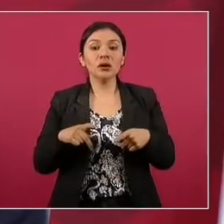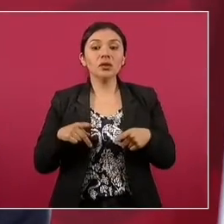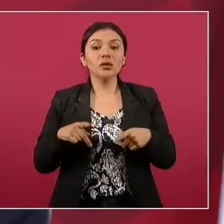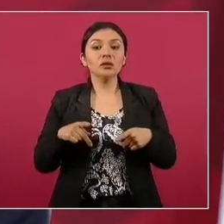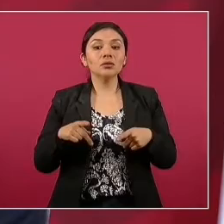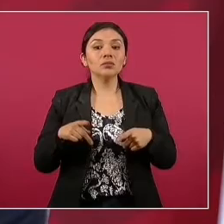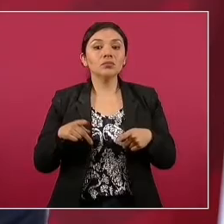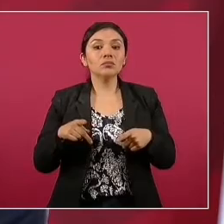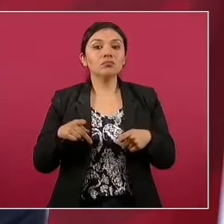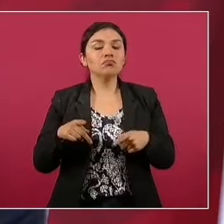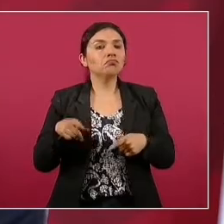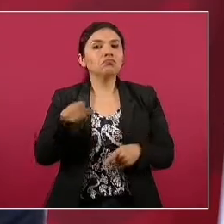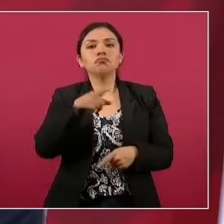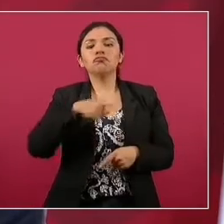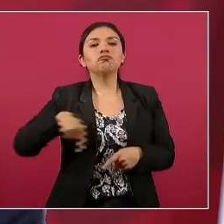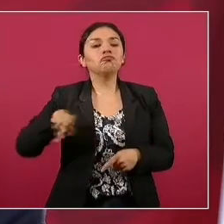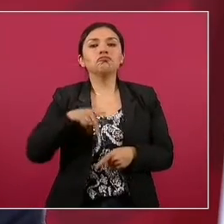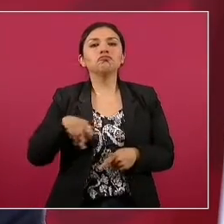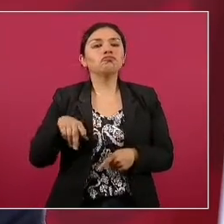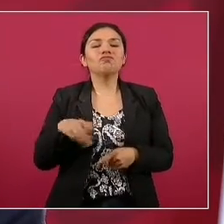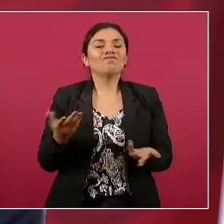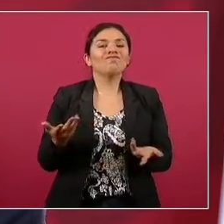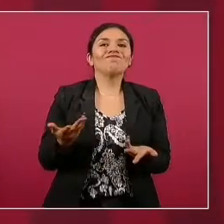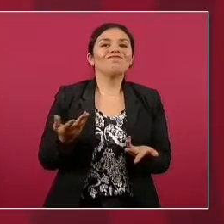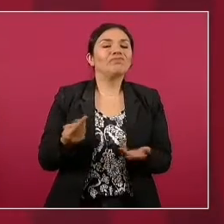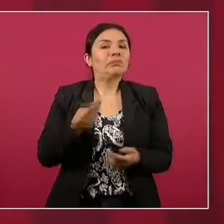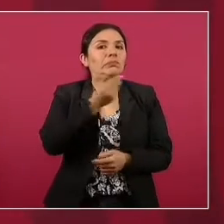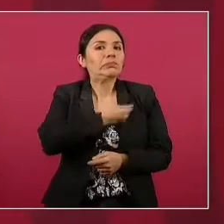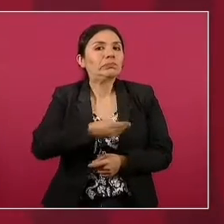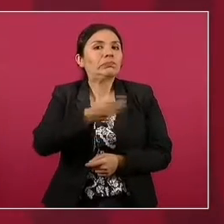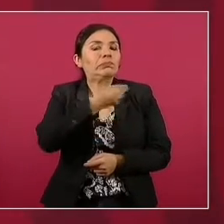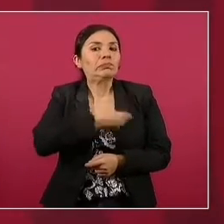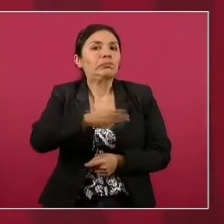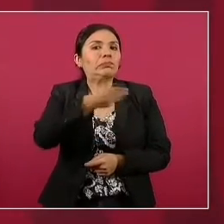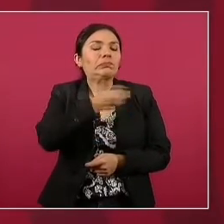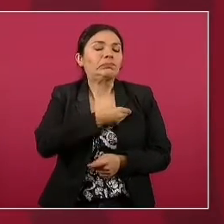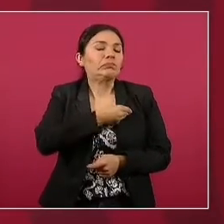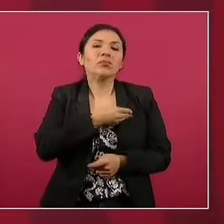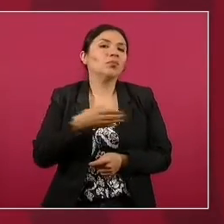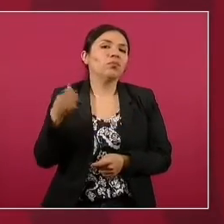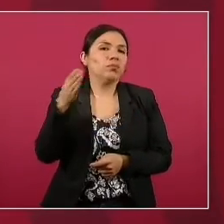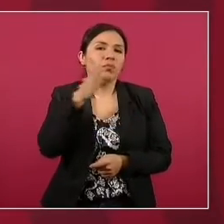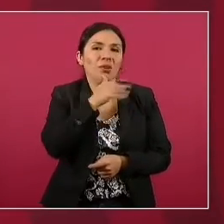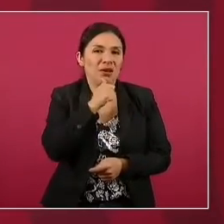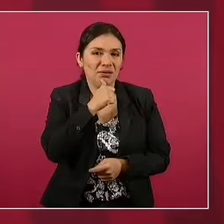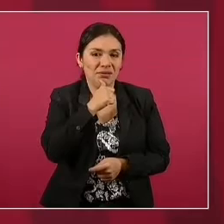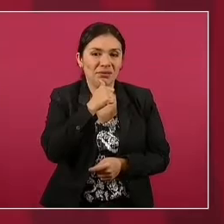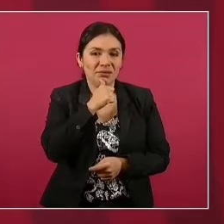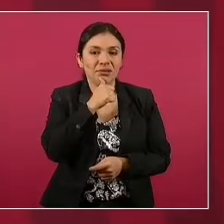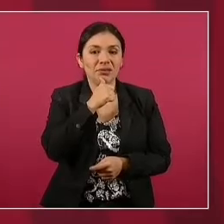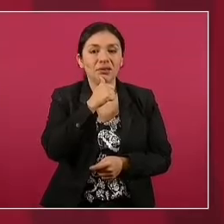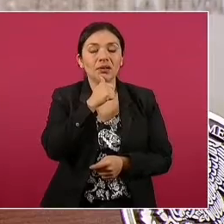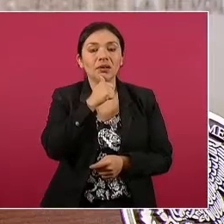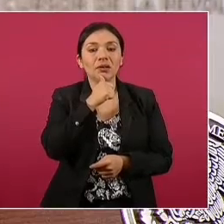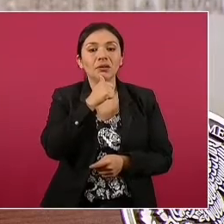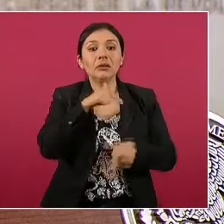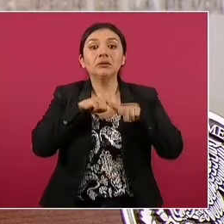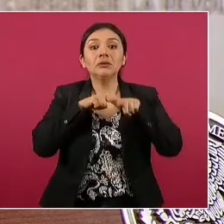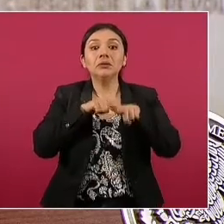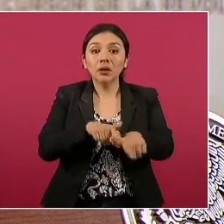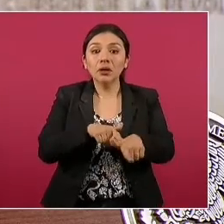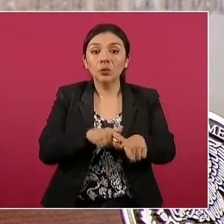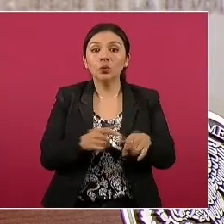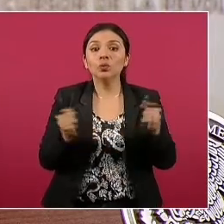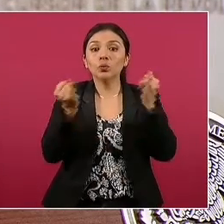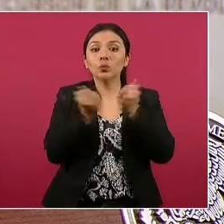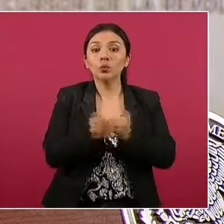resiste, que no mantiene sus